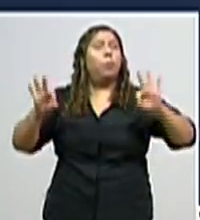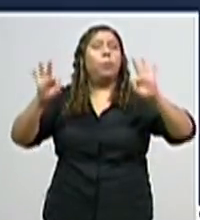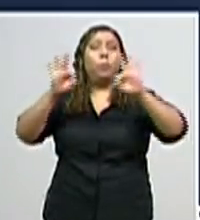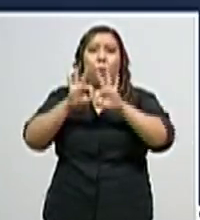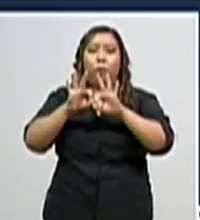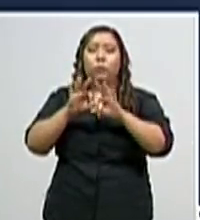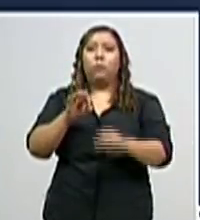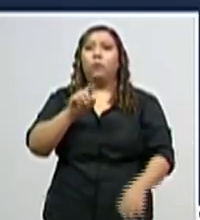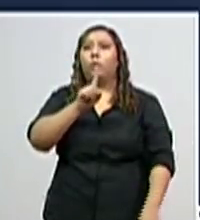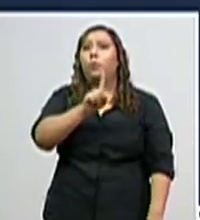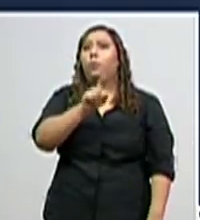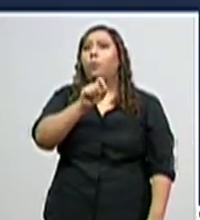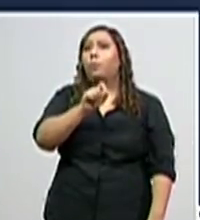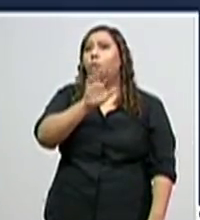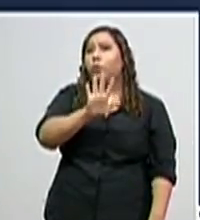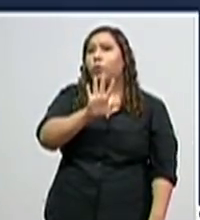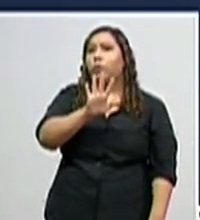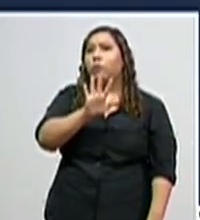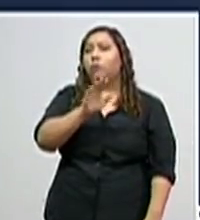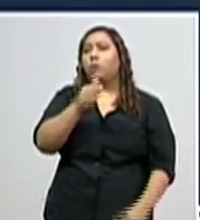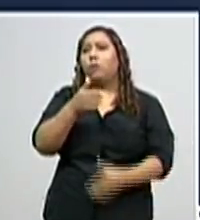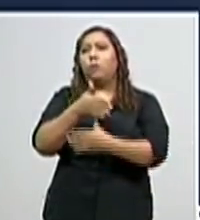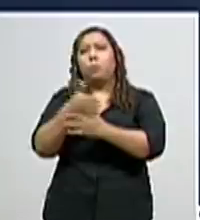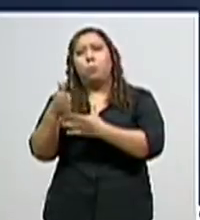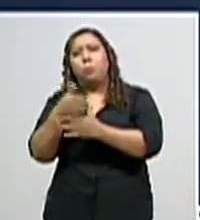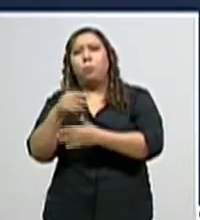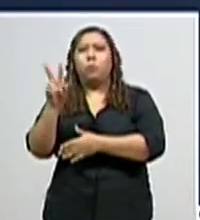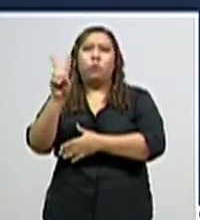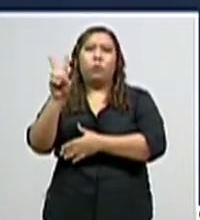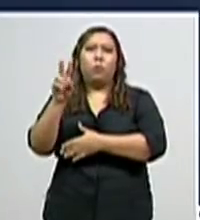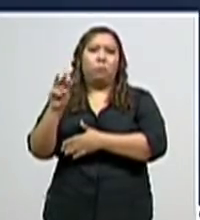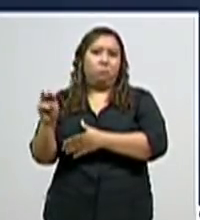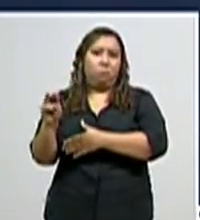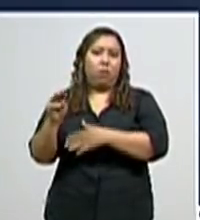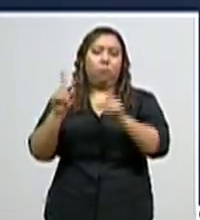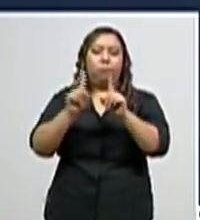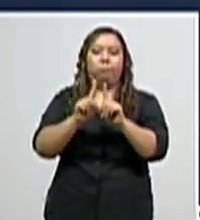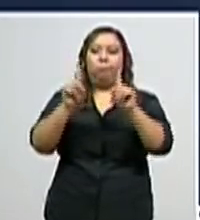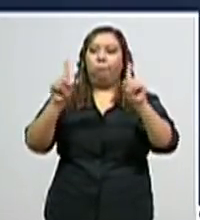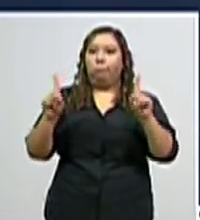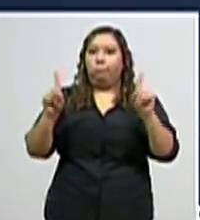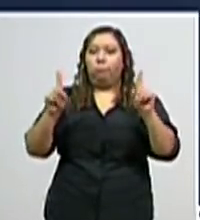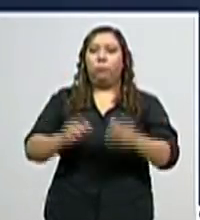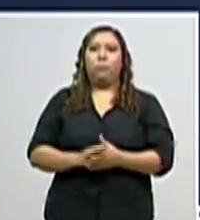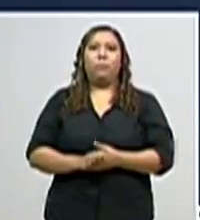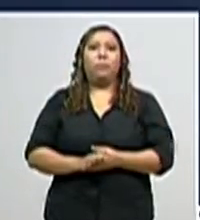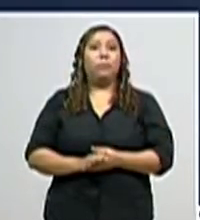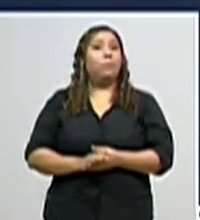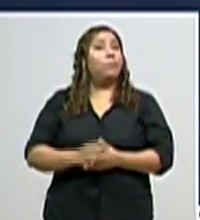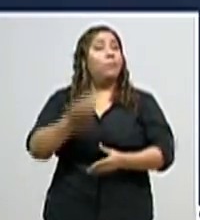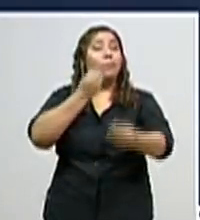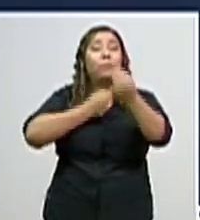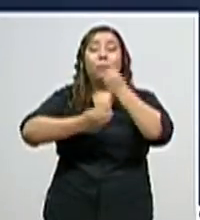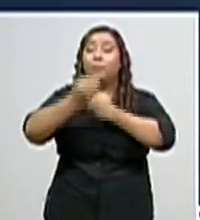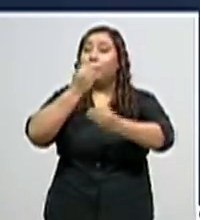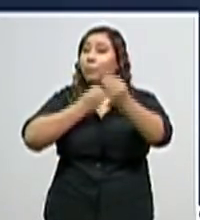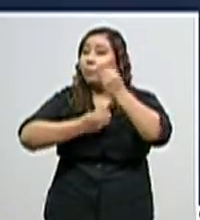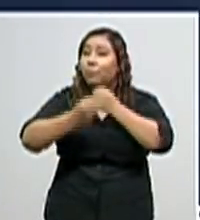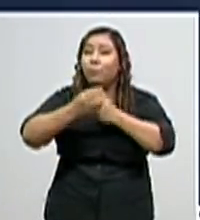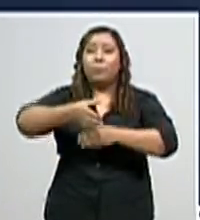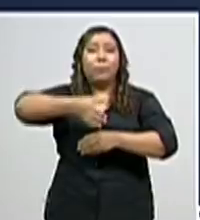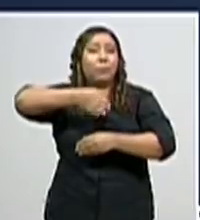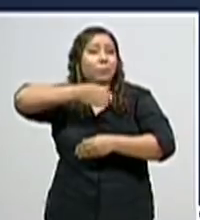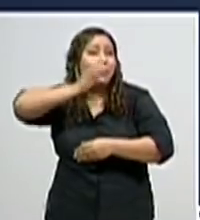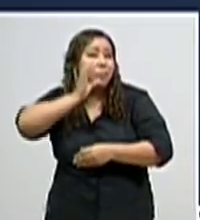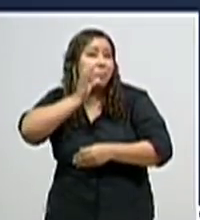de 1,5 a 2 metros entre cada persona, en que no hay que compartir por ningún motivo nuestros alimentos, nuestras